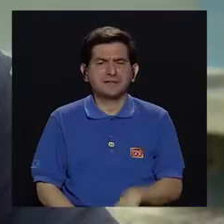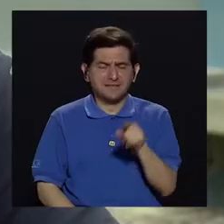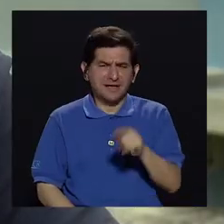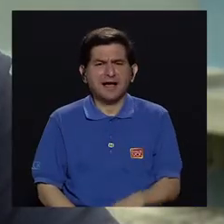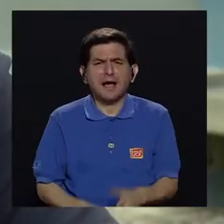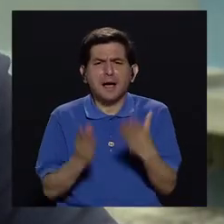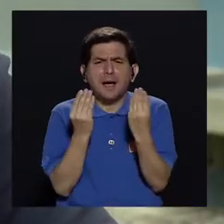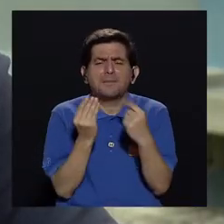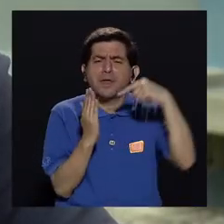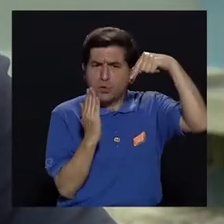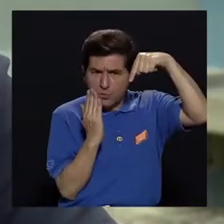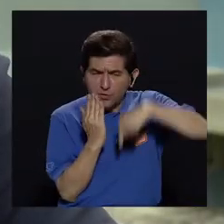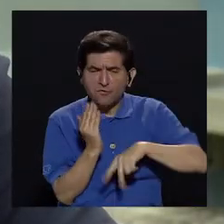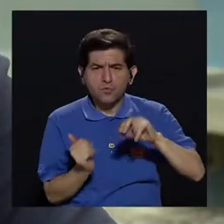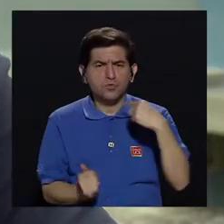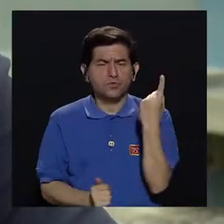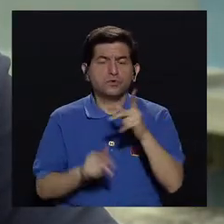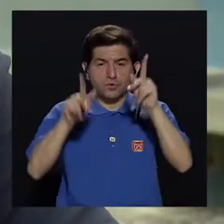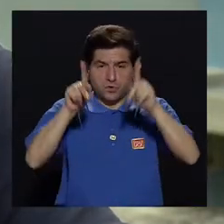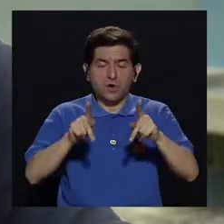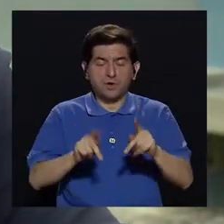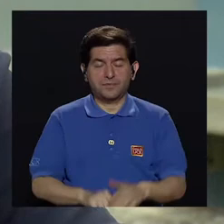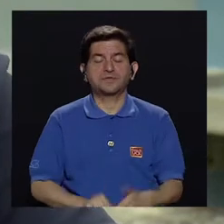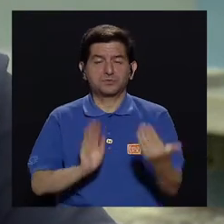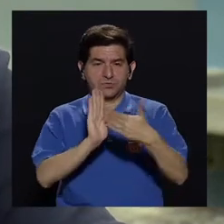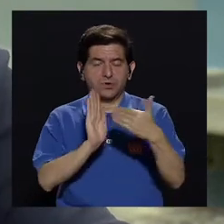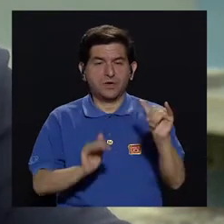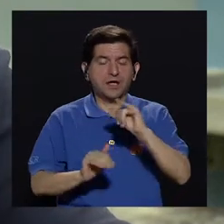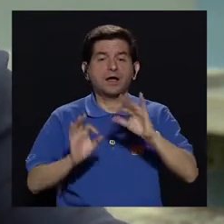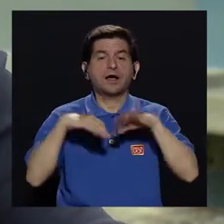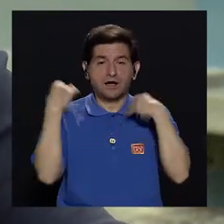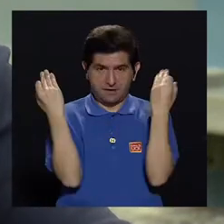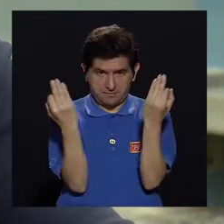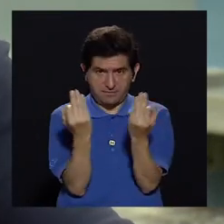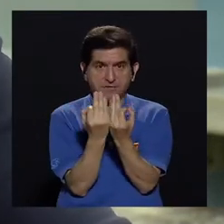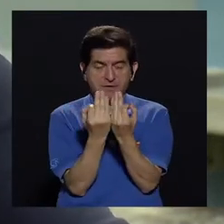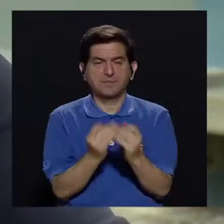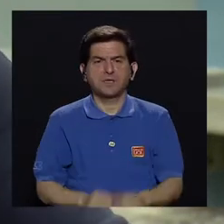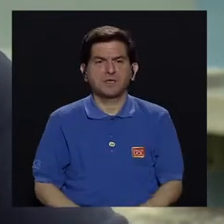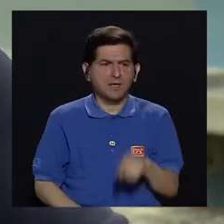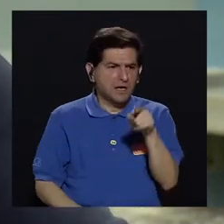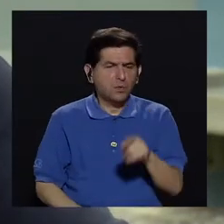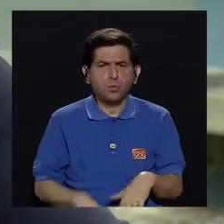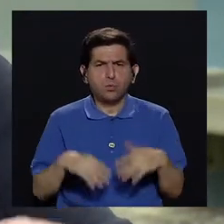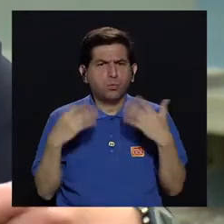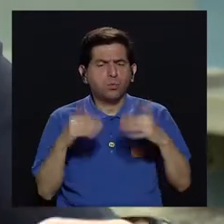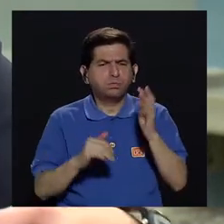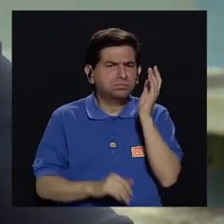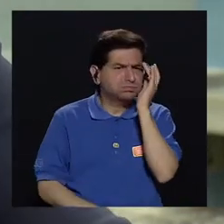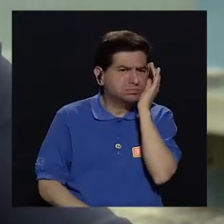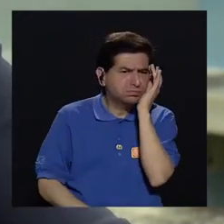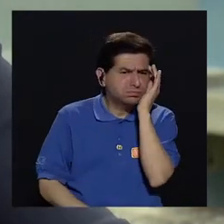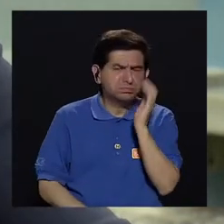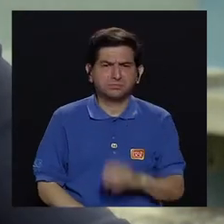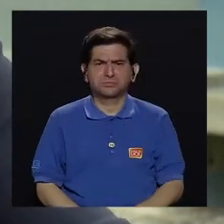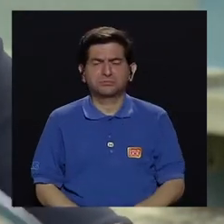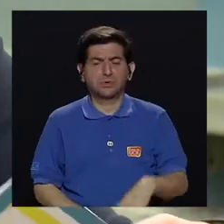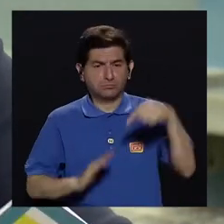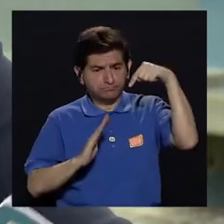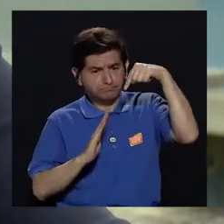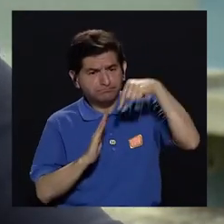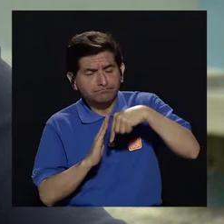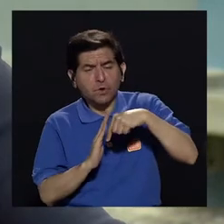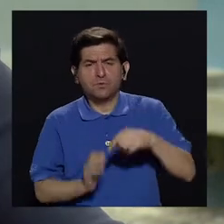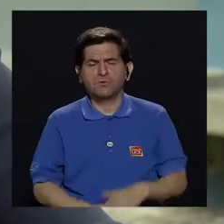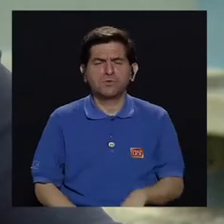pues los ataques de pánico, María del Maris no solo afectan a la persona que lo sufre, sino a las familias, también se angustian de manera muy, muy,